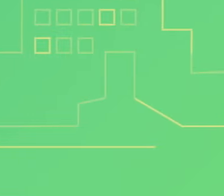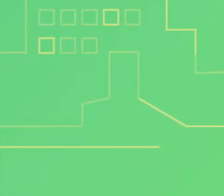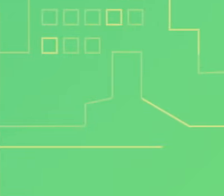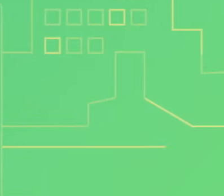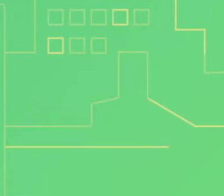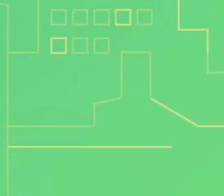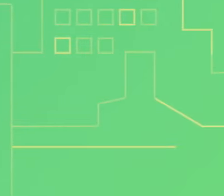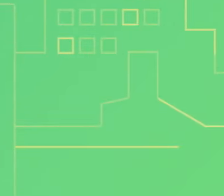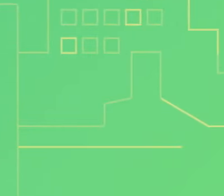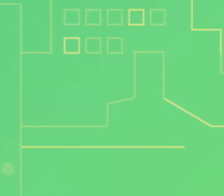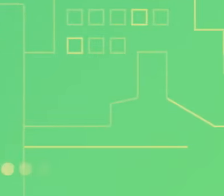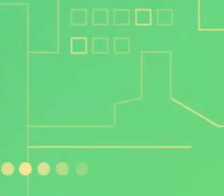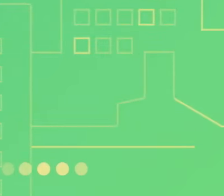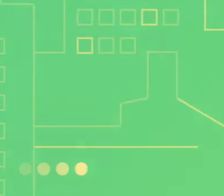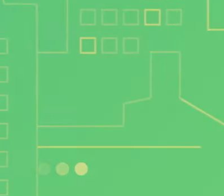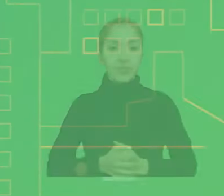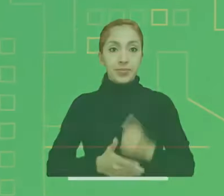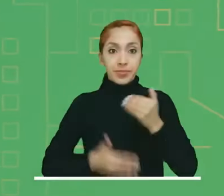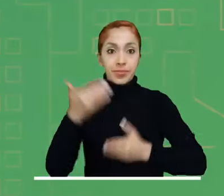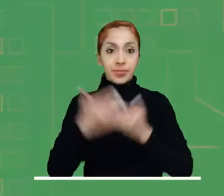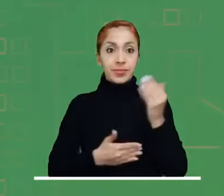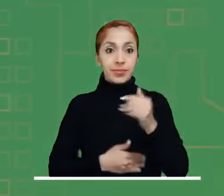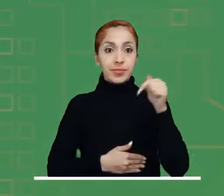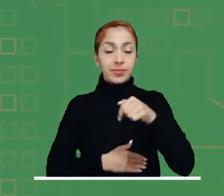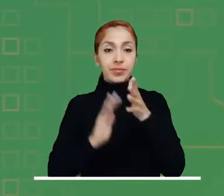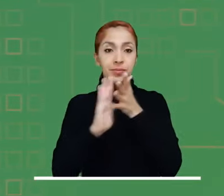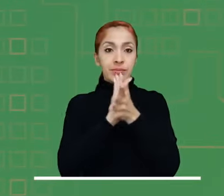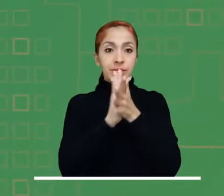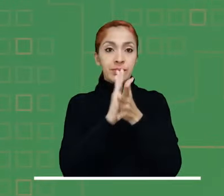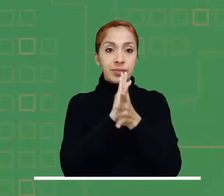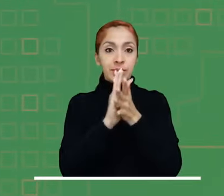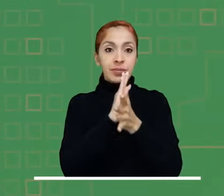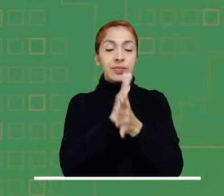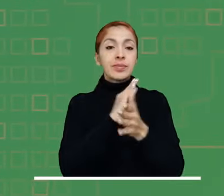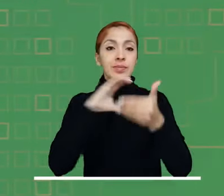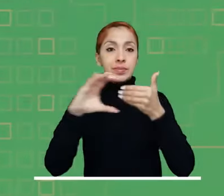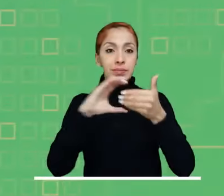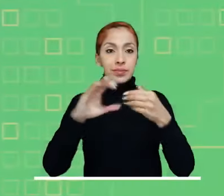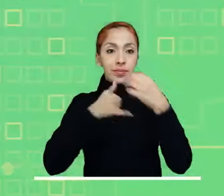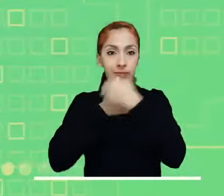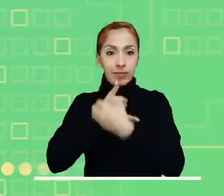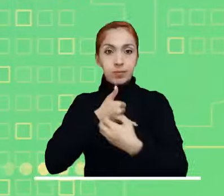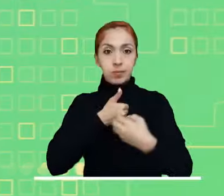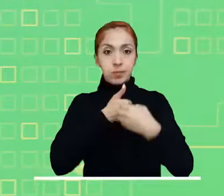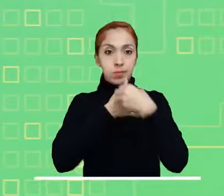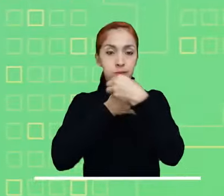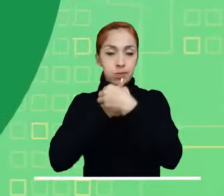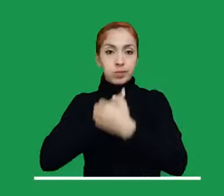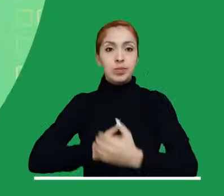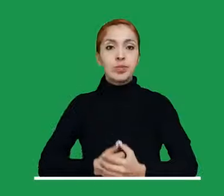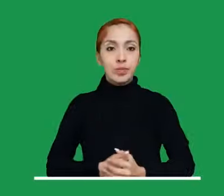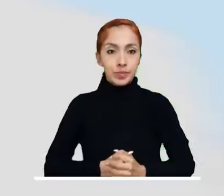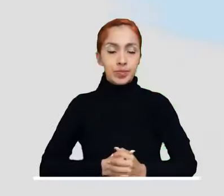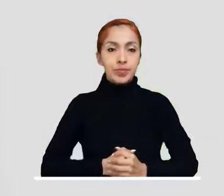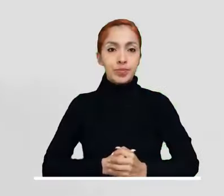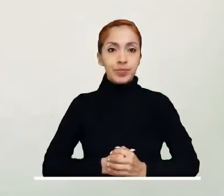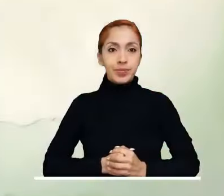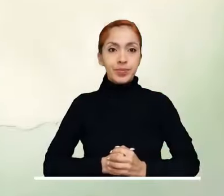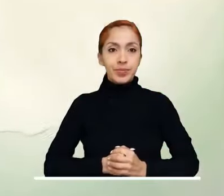Iniciamos este mes de octubre con nuestro recorrido meteorológico por cada una de las regiones del país.